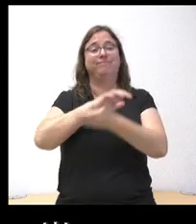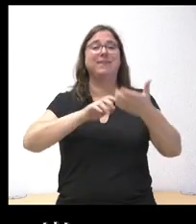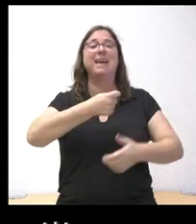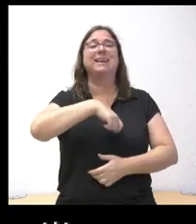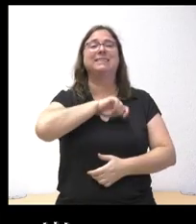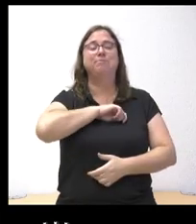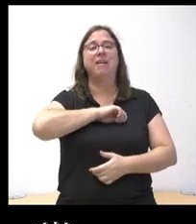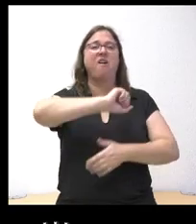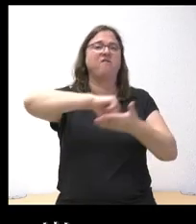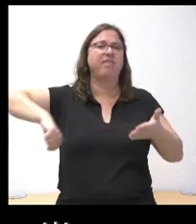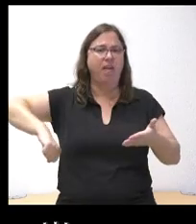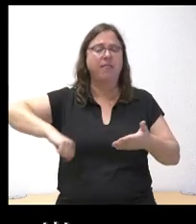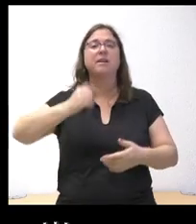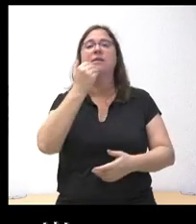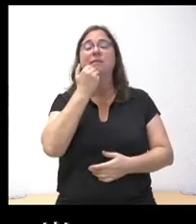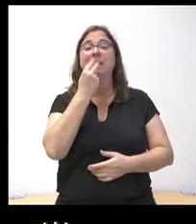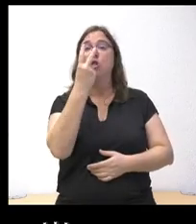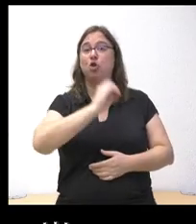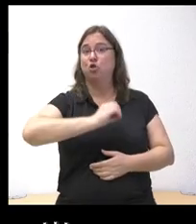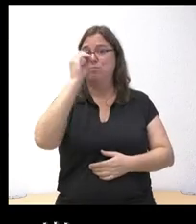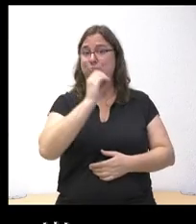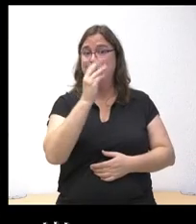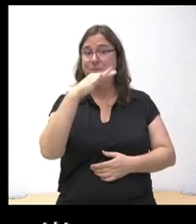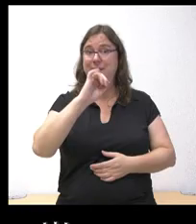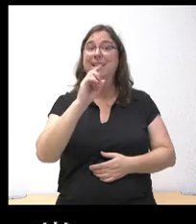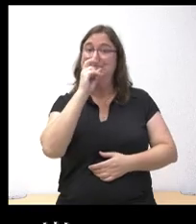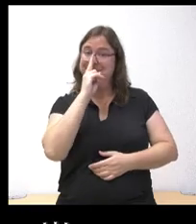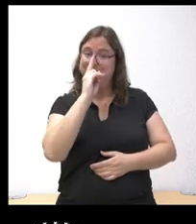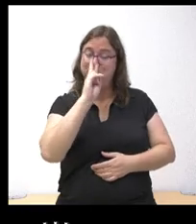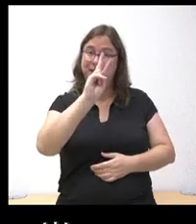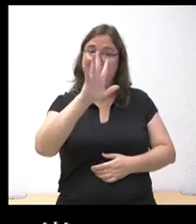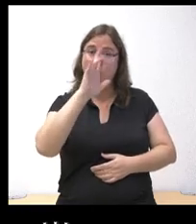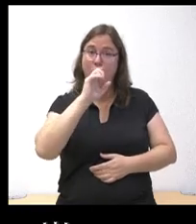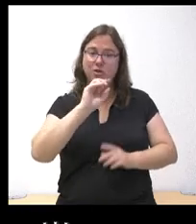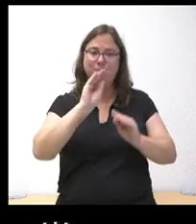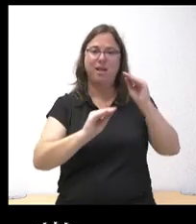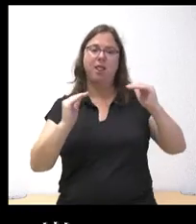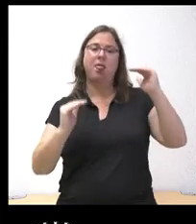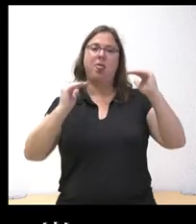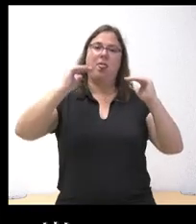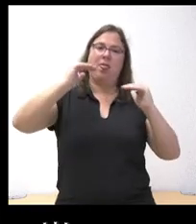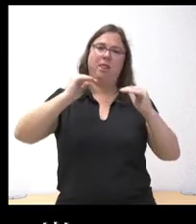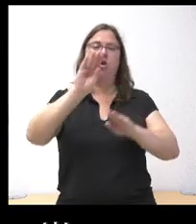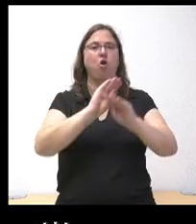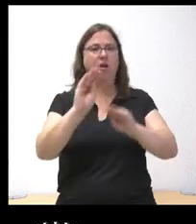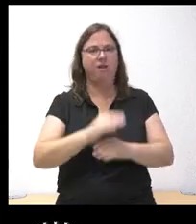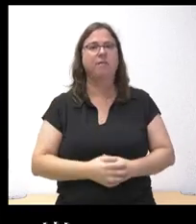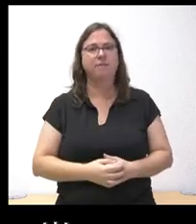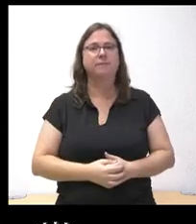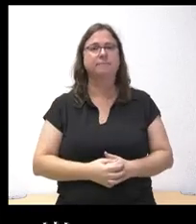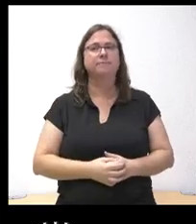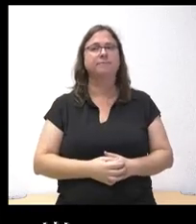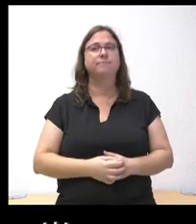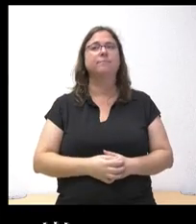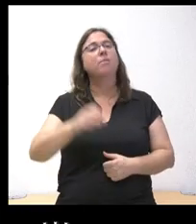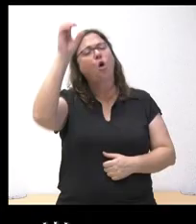En él se pide destinar un 2% del PIB nacional durante 25 años para corregir los desequilibrios entre territorios. una